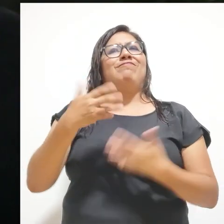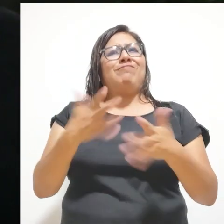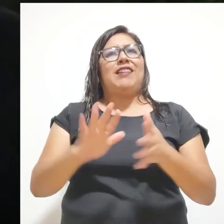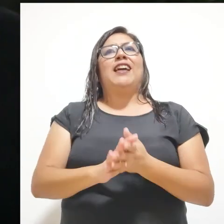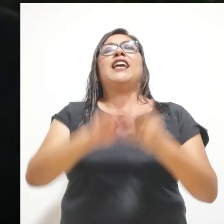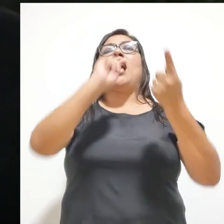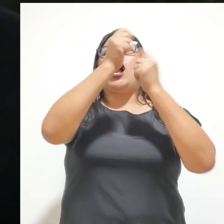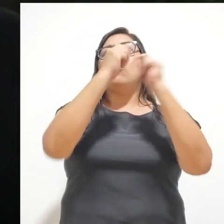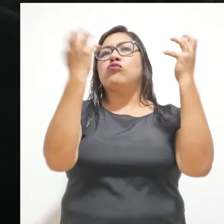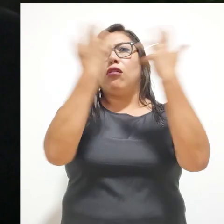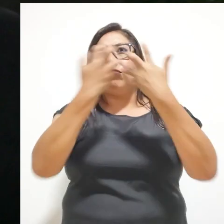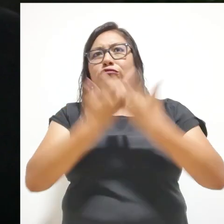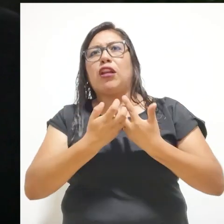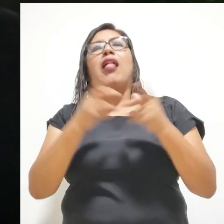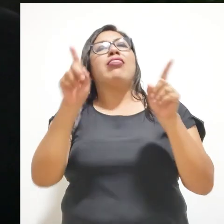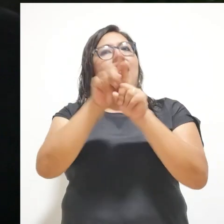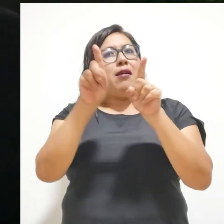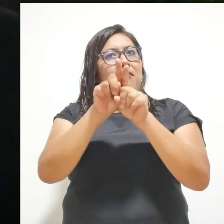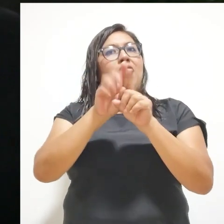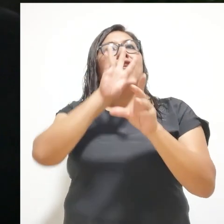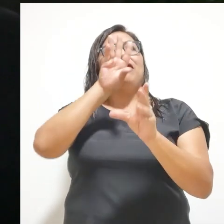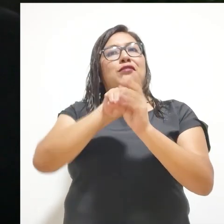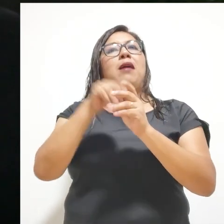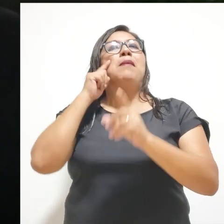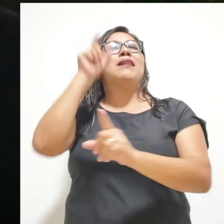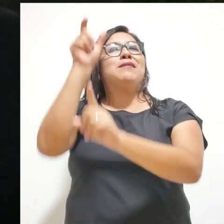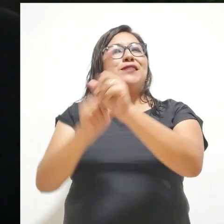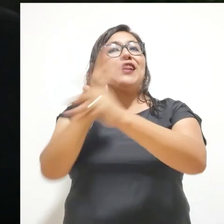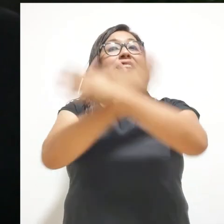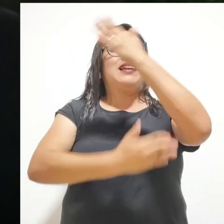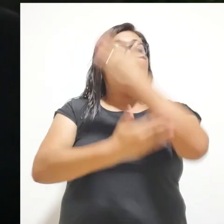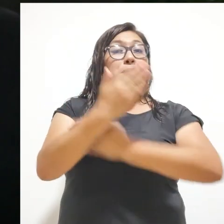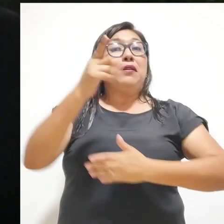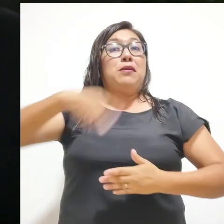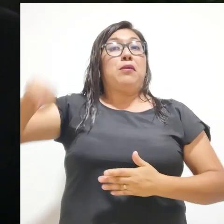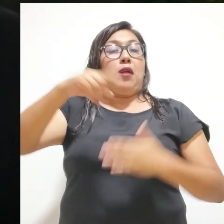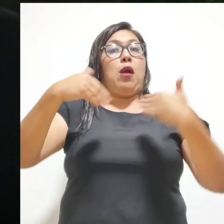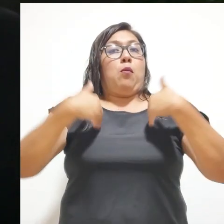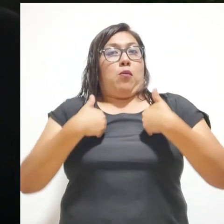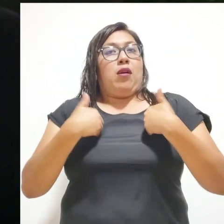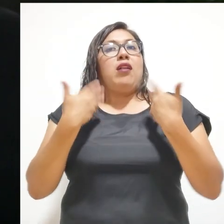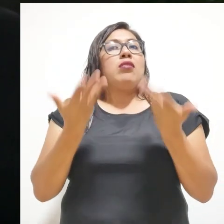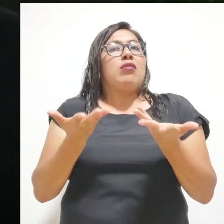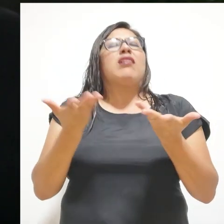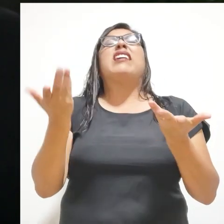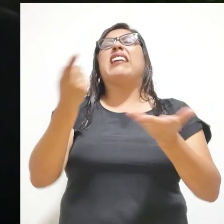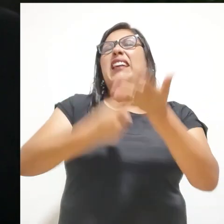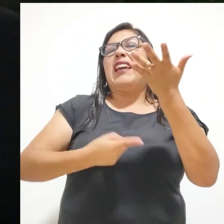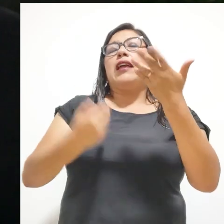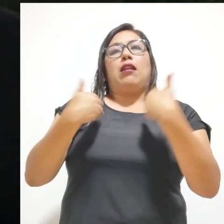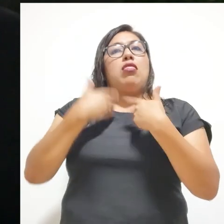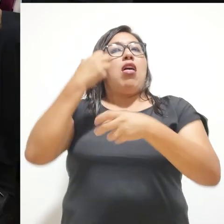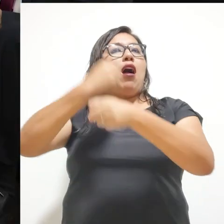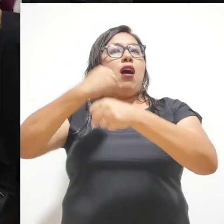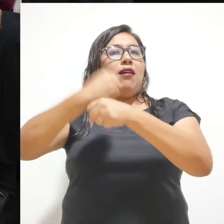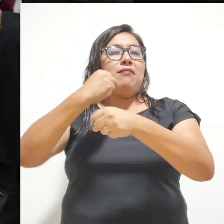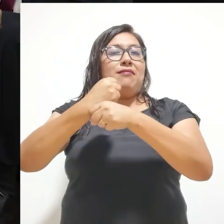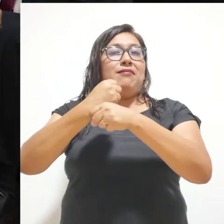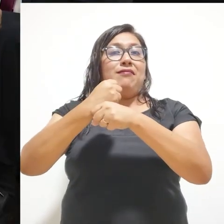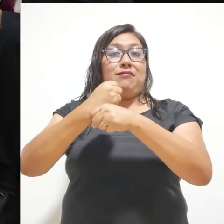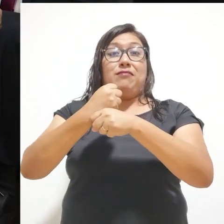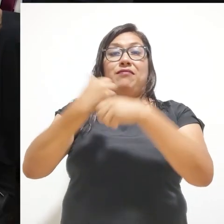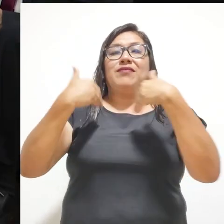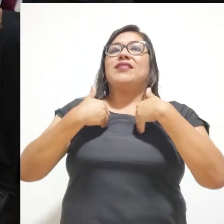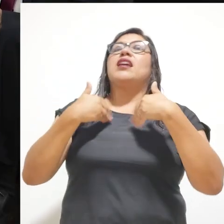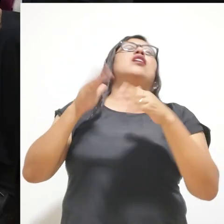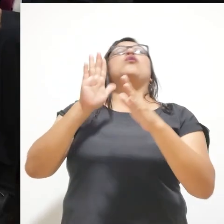incluyendo los ajustes razonables para que las personas con discapacidad que cuenten con un trabajo puedan tener